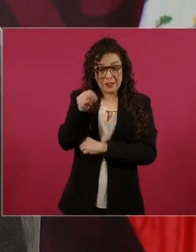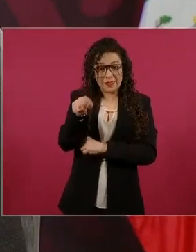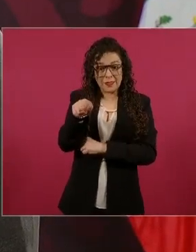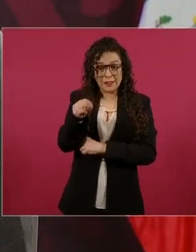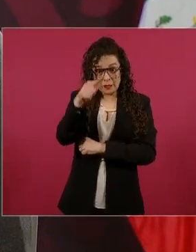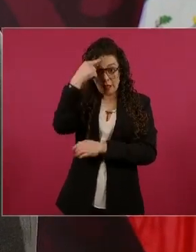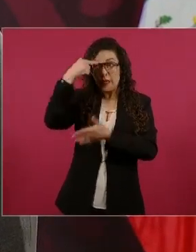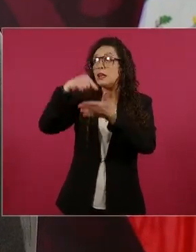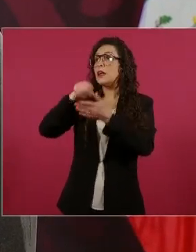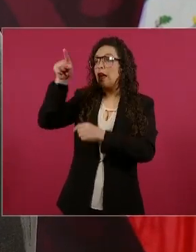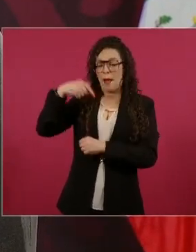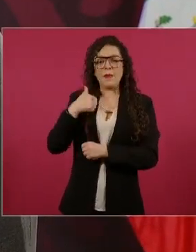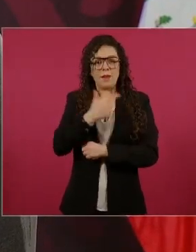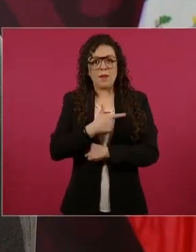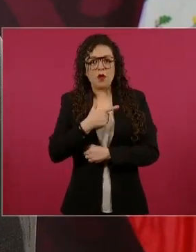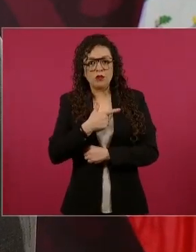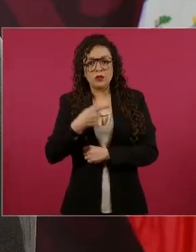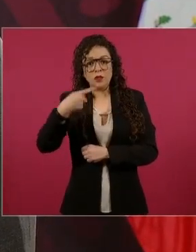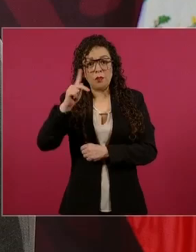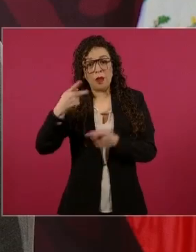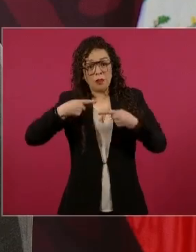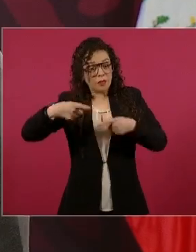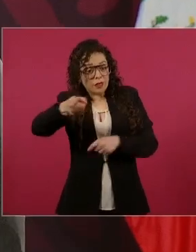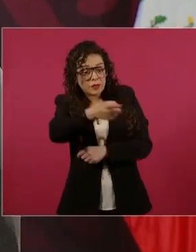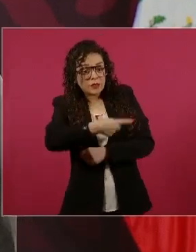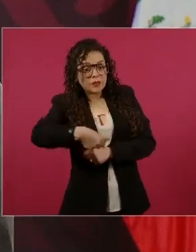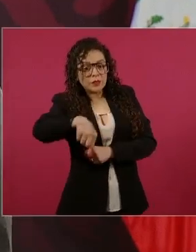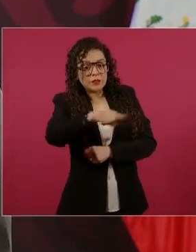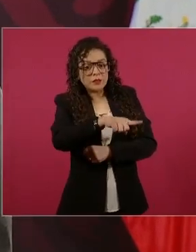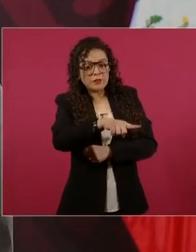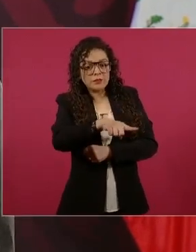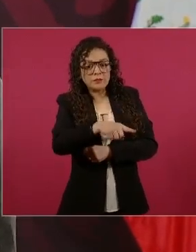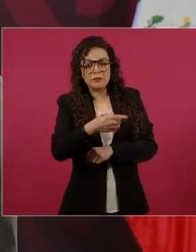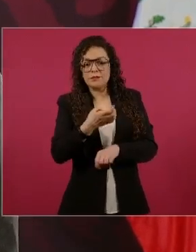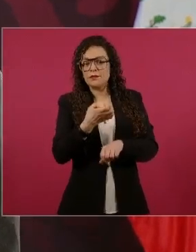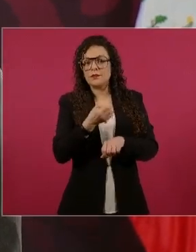son tan diferentes a tu Cristo.